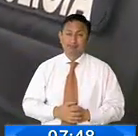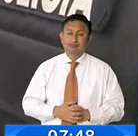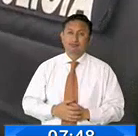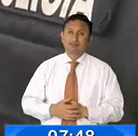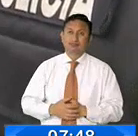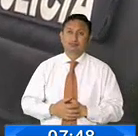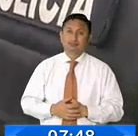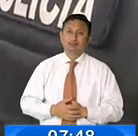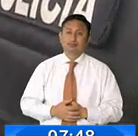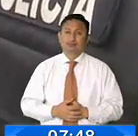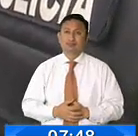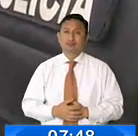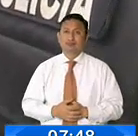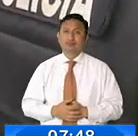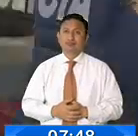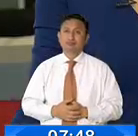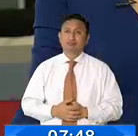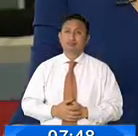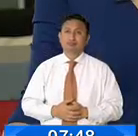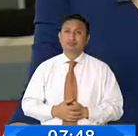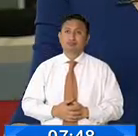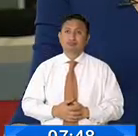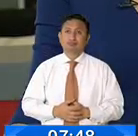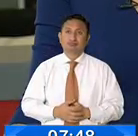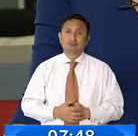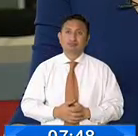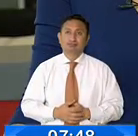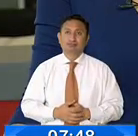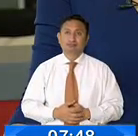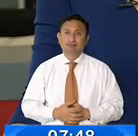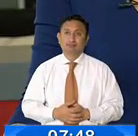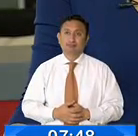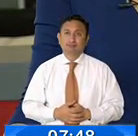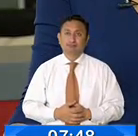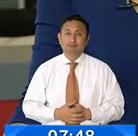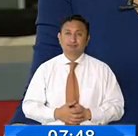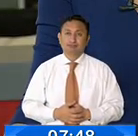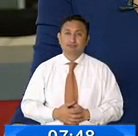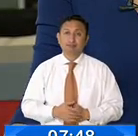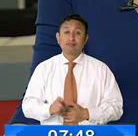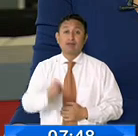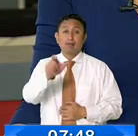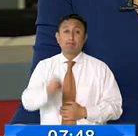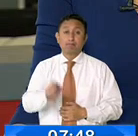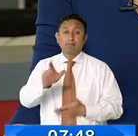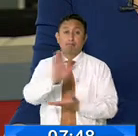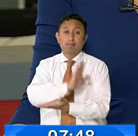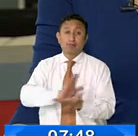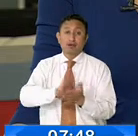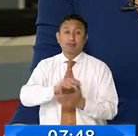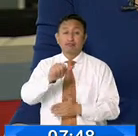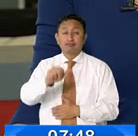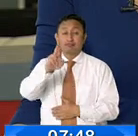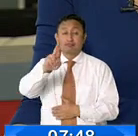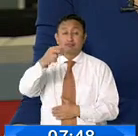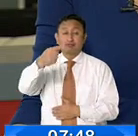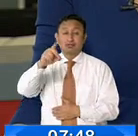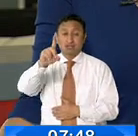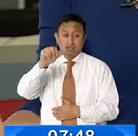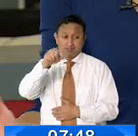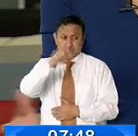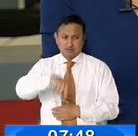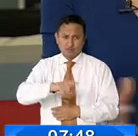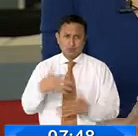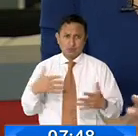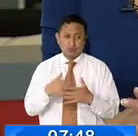Quito informó Iván Casamen. Y la inseguridad mantiene atemorizados a los moradores del sector de la Argelia Media en el sur de Quito.